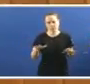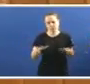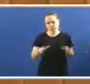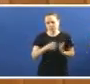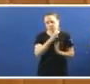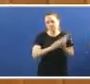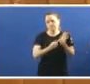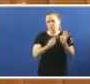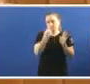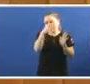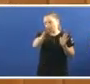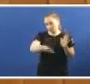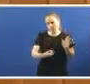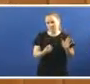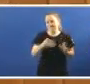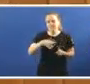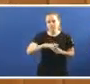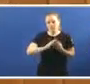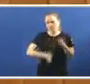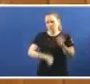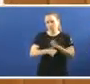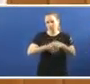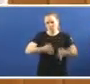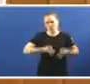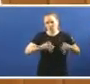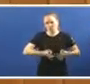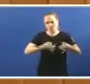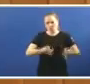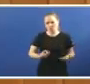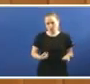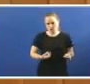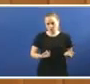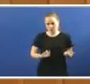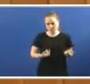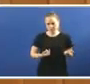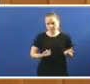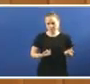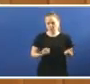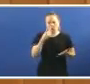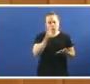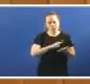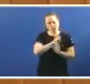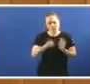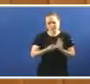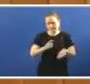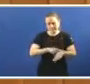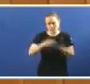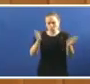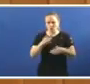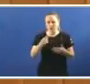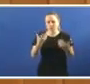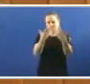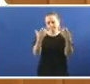Denunciando que a situación é a mesma E que a xerencia os despreza totalmente Non vou a ter tempo para lela toda Pero vou a ler un